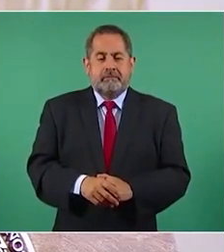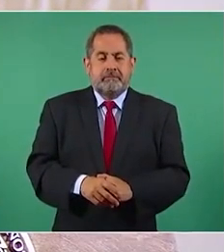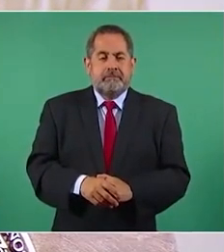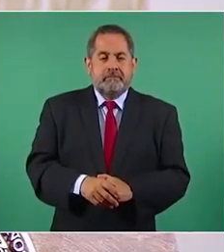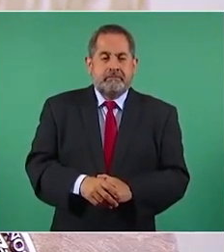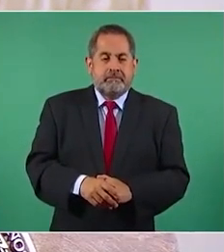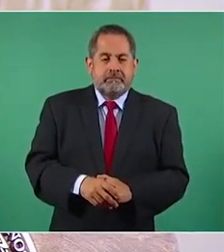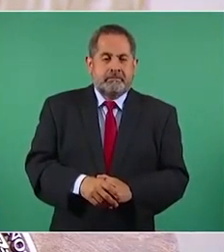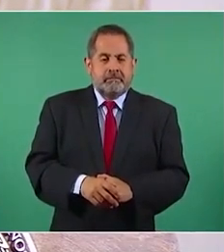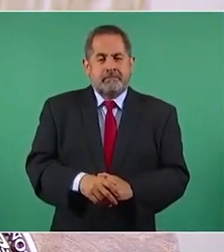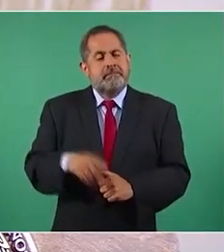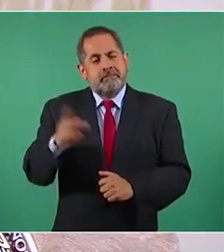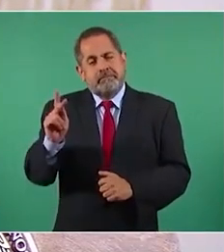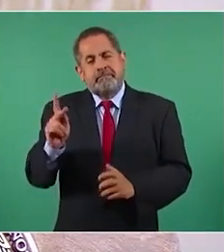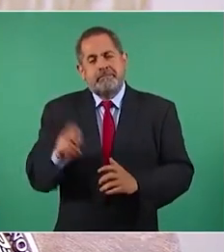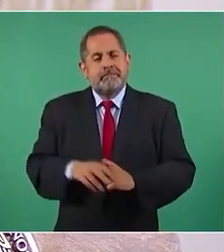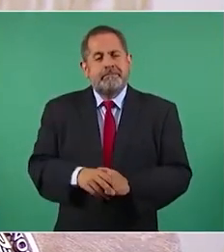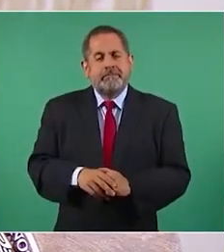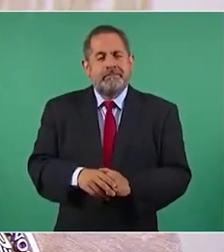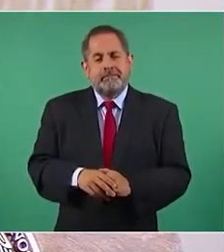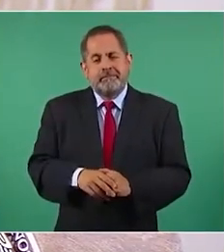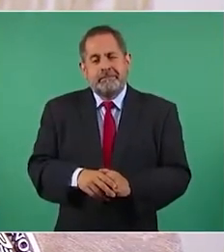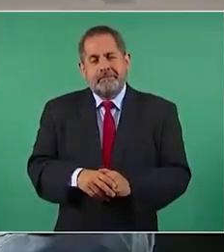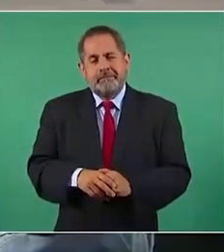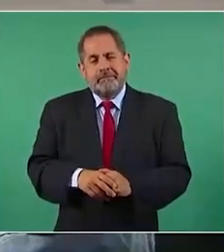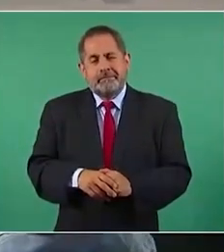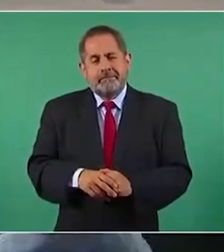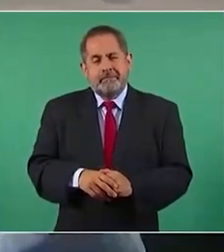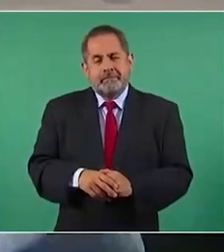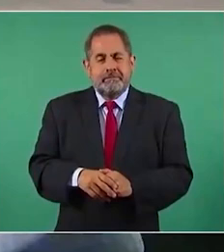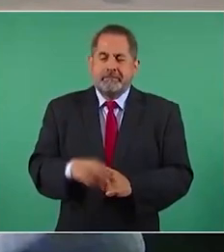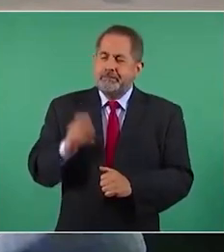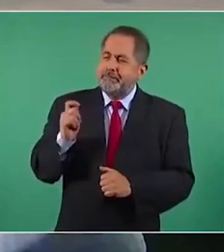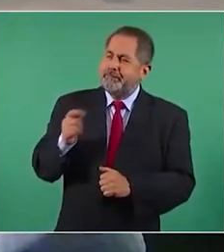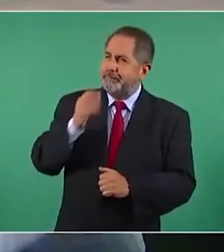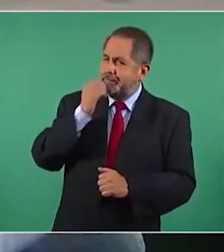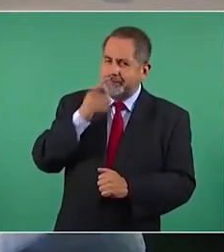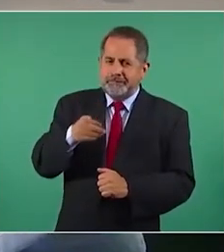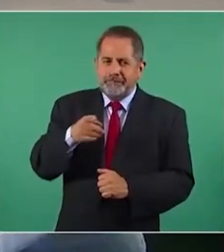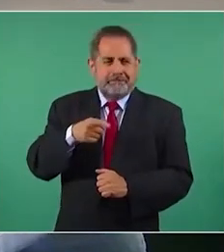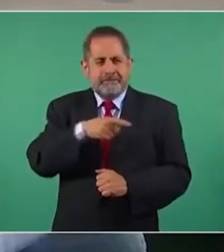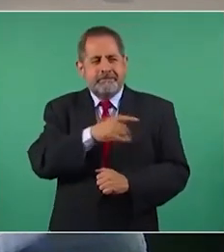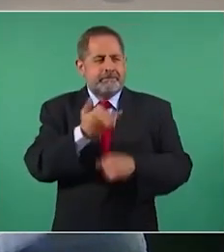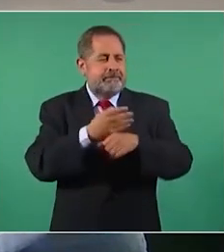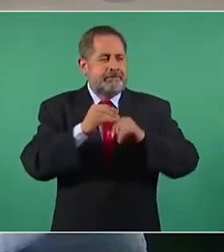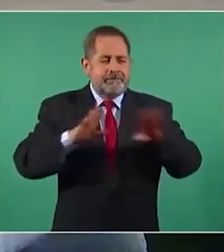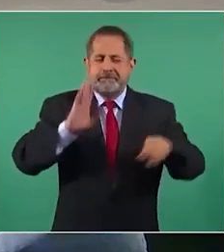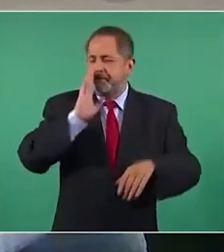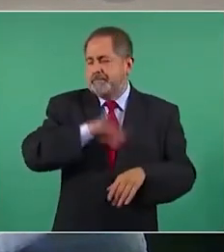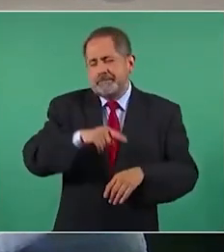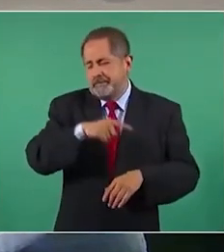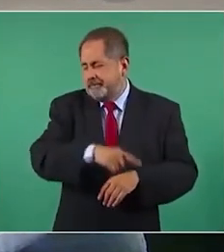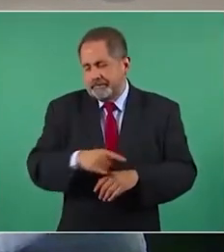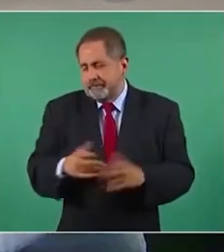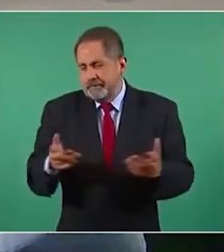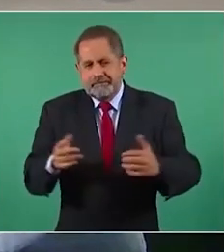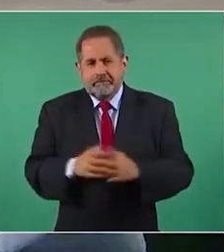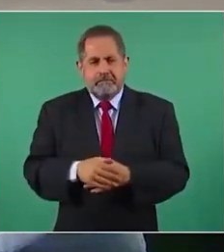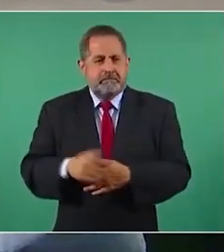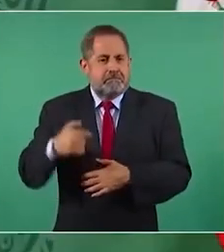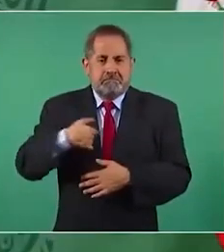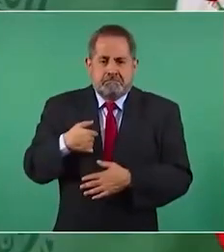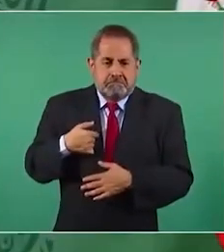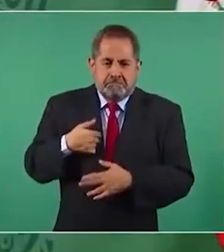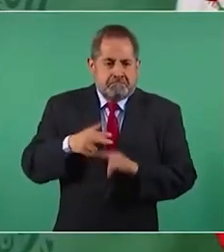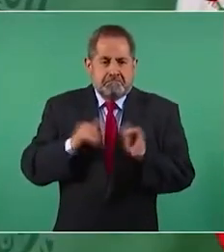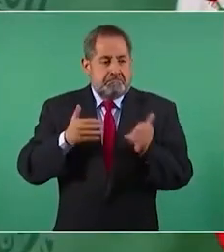pero es este mala información o sea porque yo no